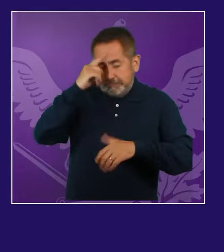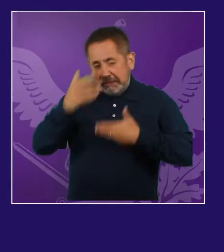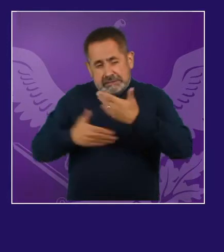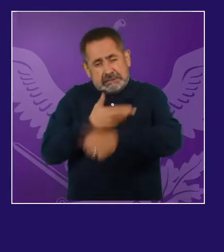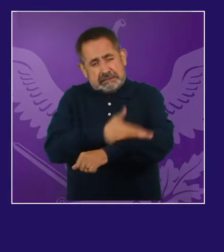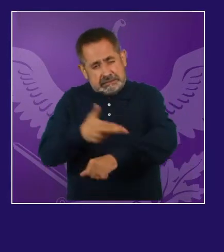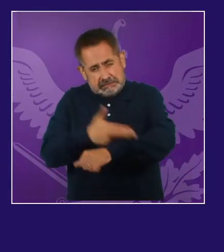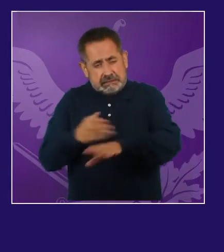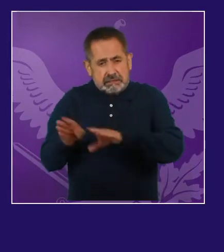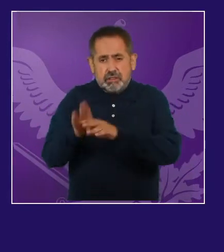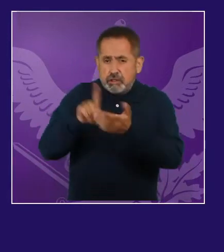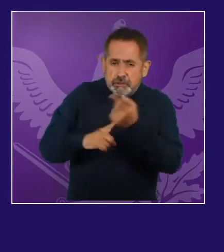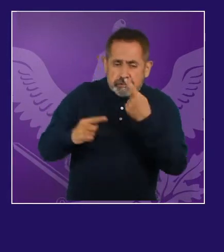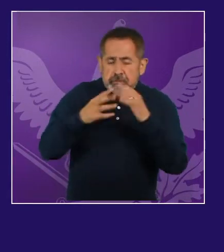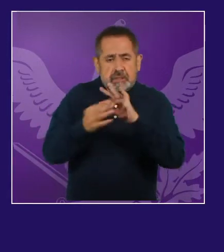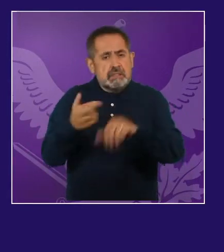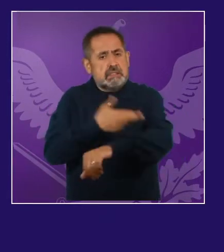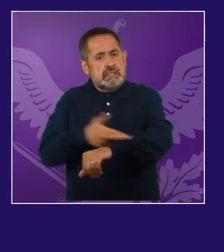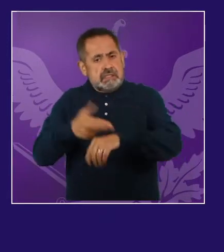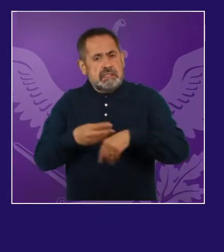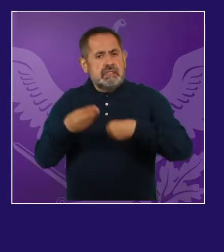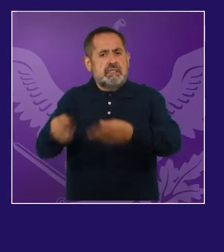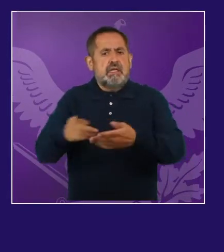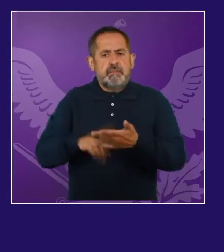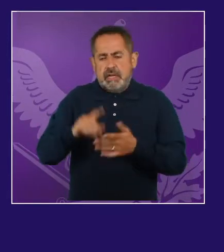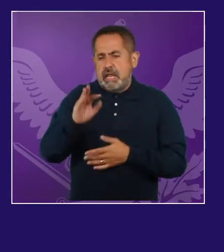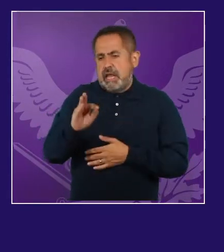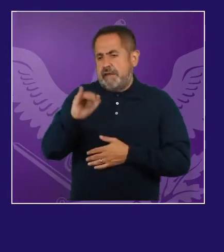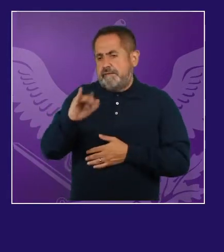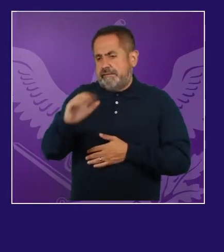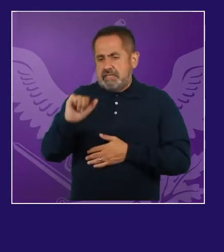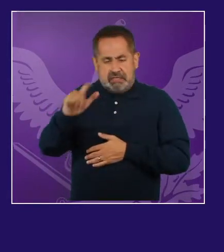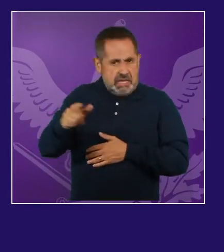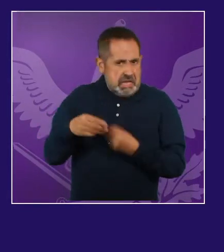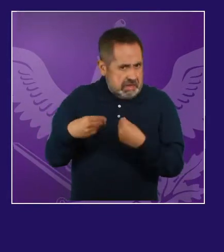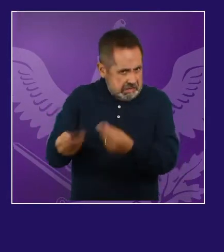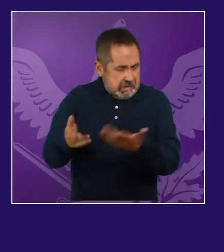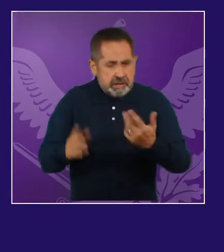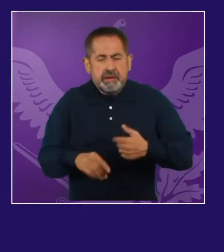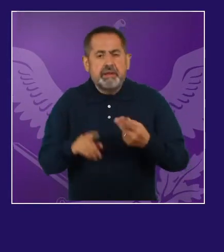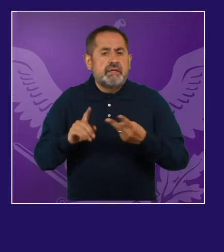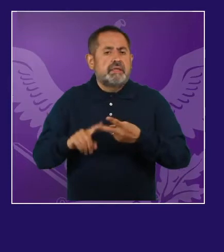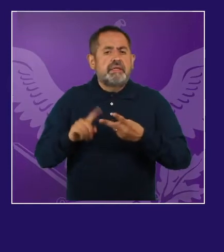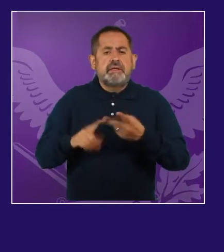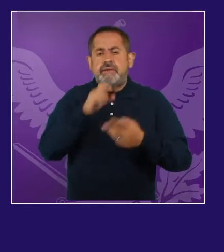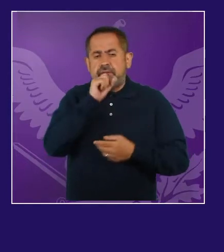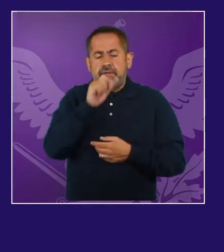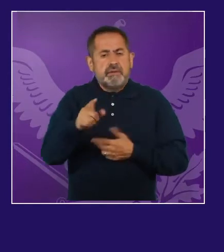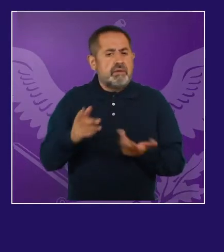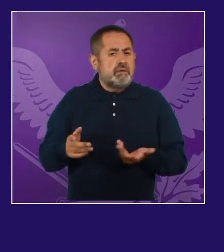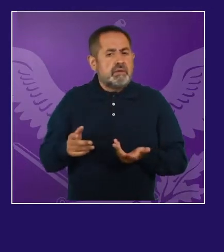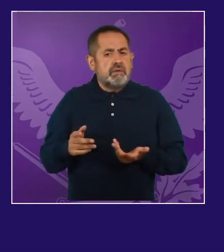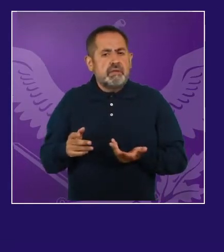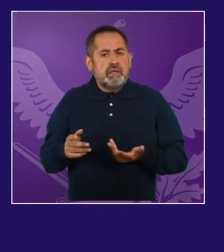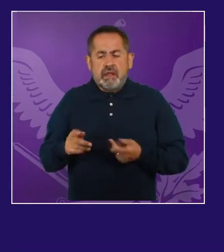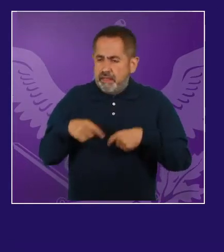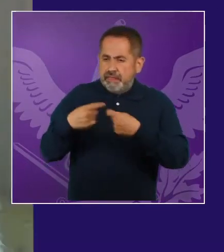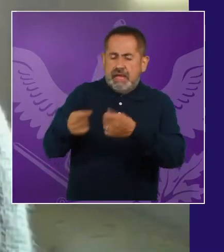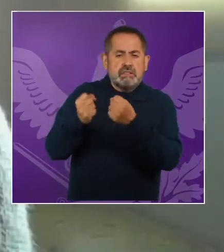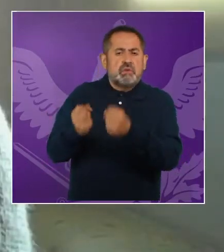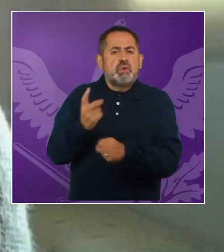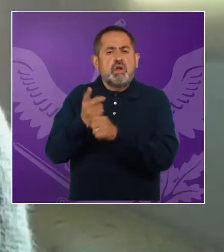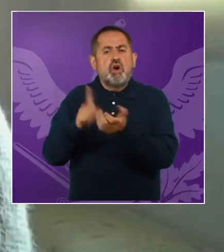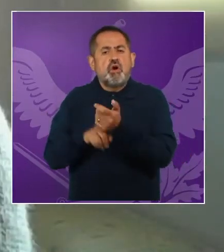tratar de facilitar los trámites, generar estímulos también en incentivos fiscales, este, y,